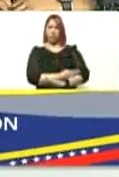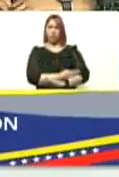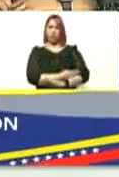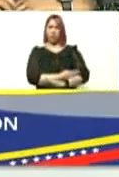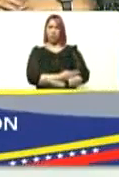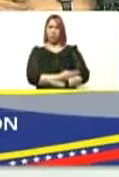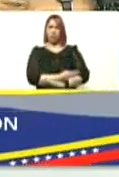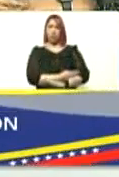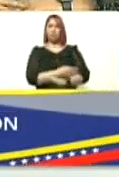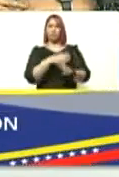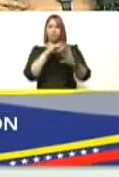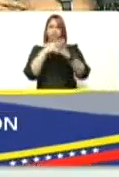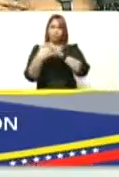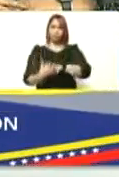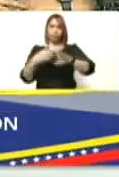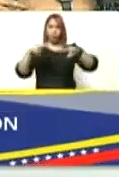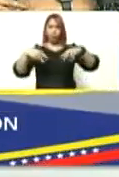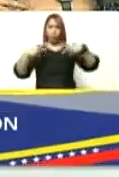nuevo barrio tricolor